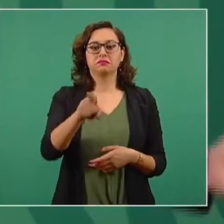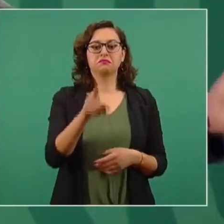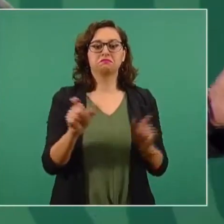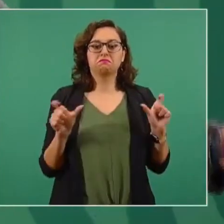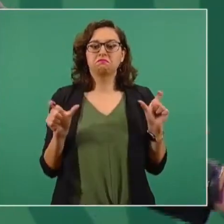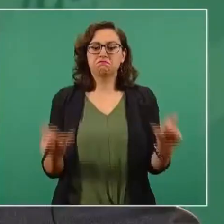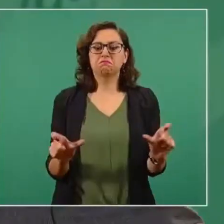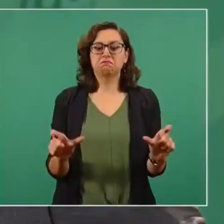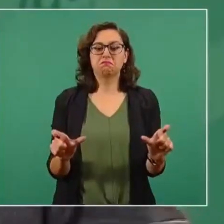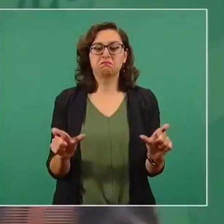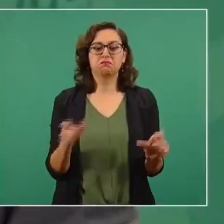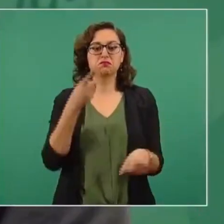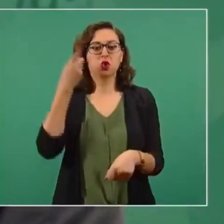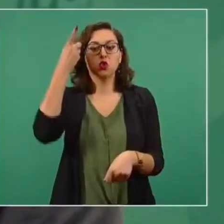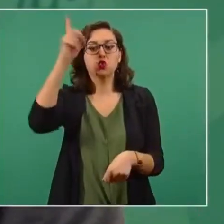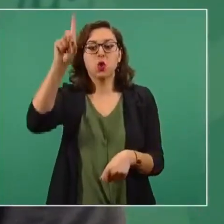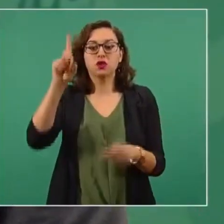al dueño.